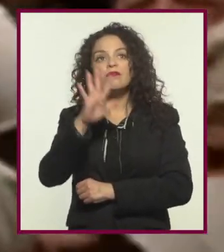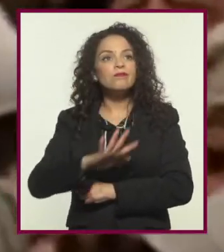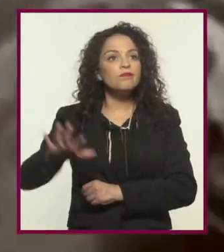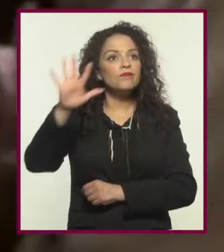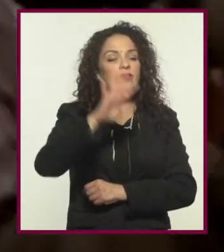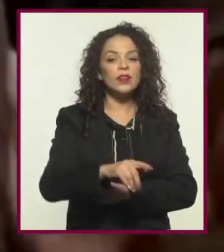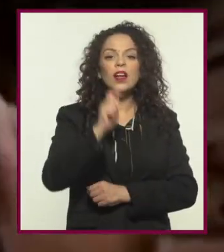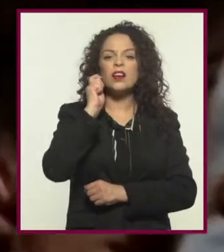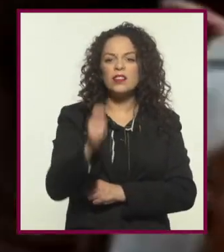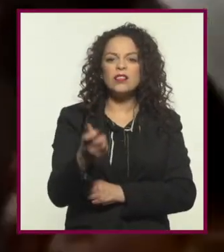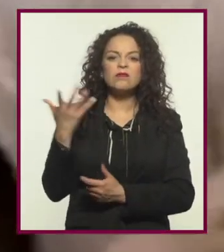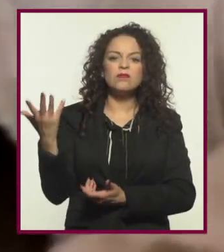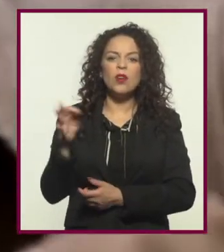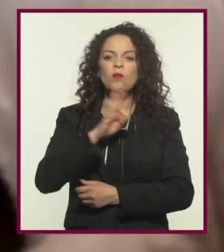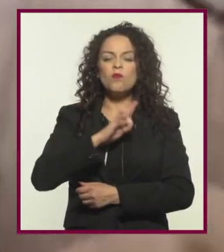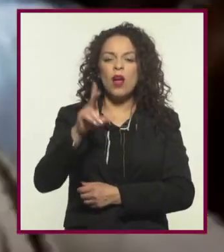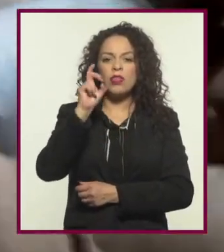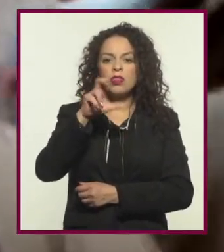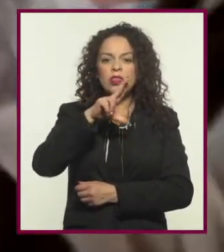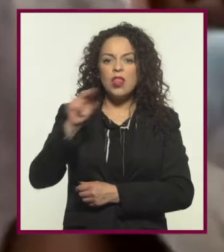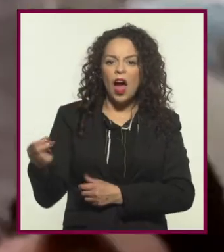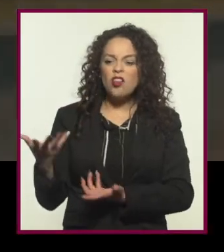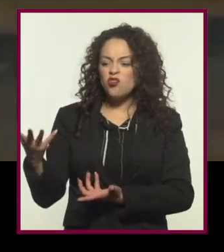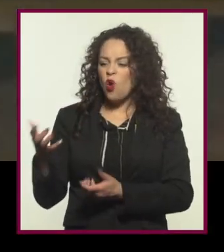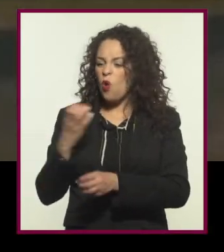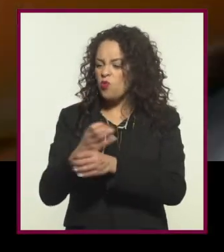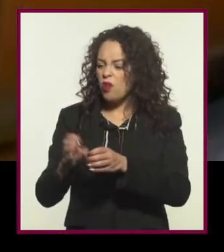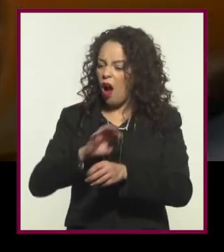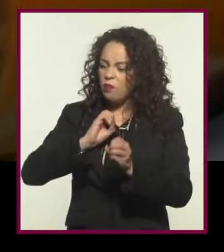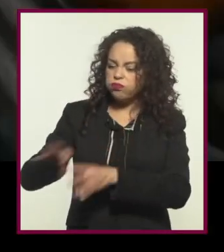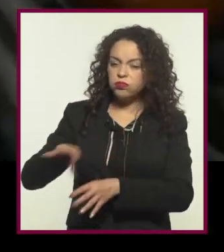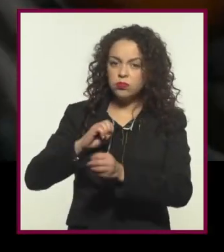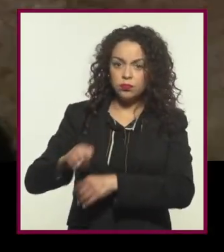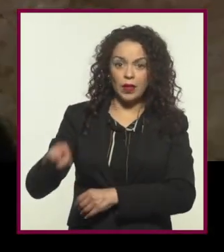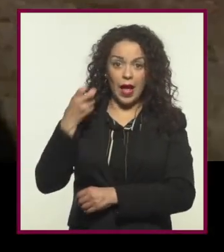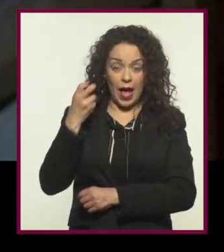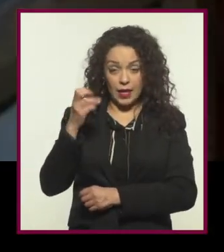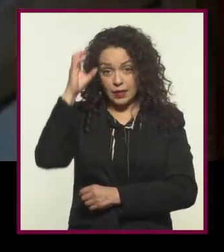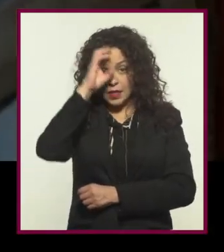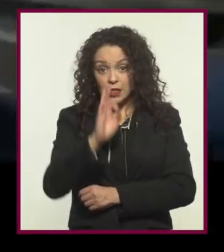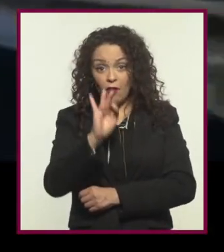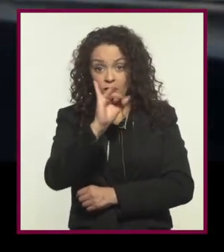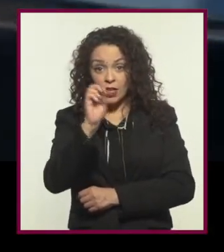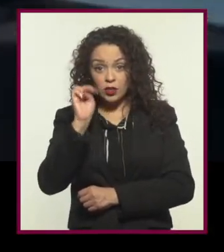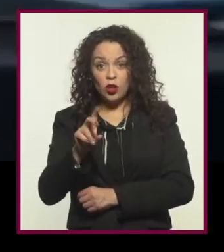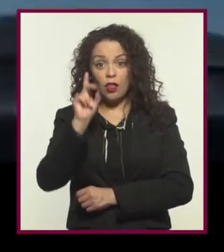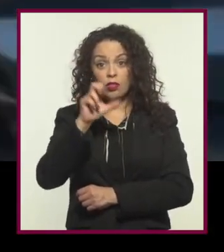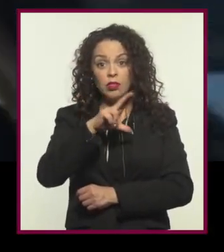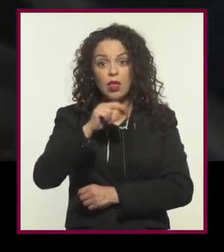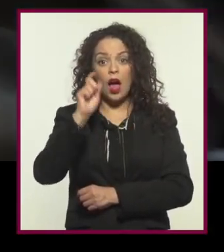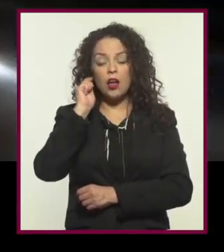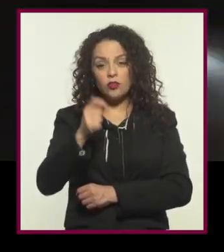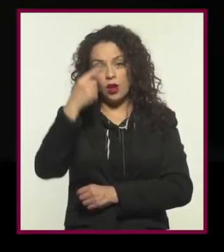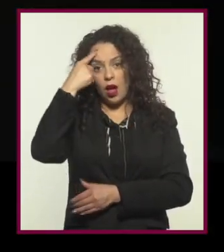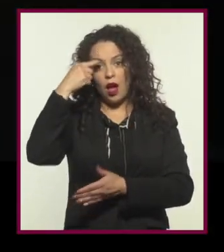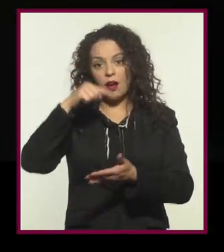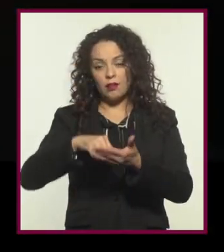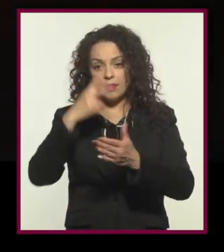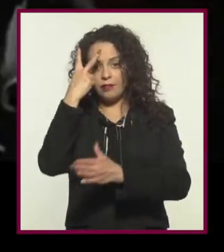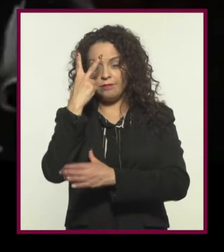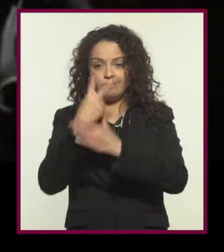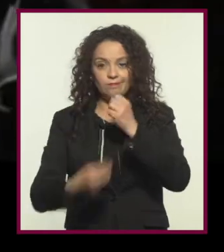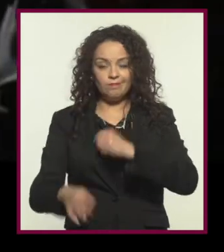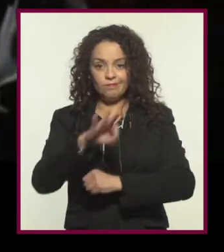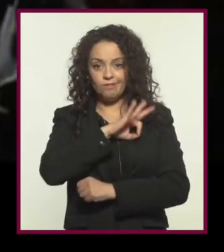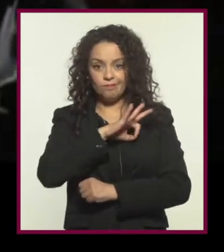contaminación, los residuos tóxicos, etc. Son años escépticos en los que la ciencia ficción considera el progreso como